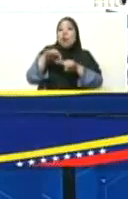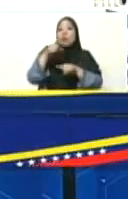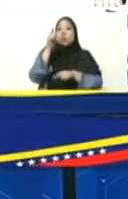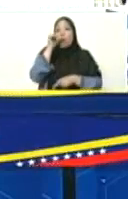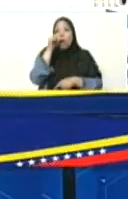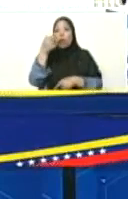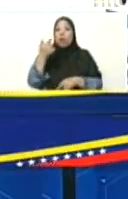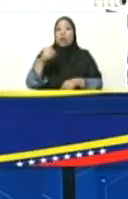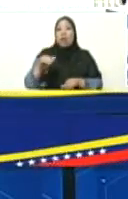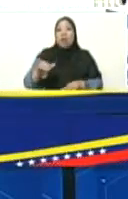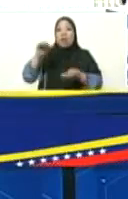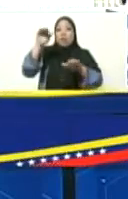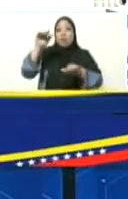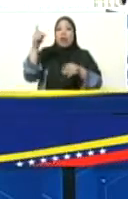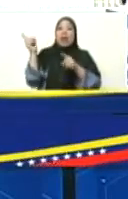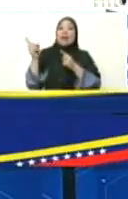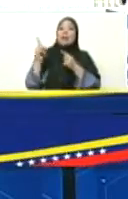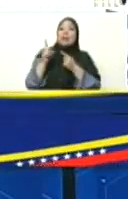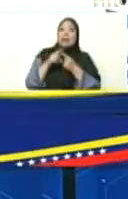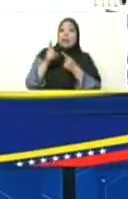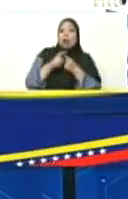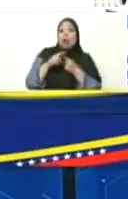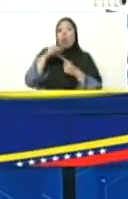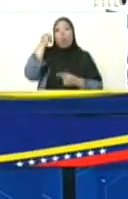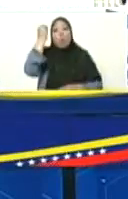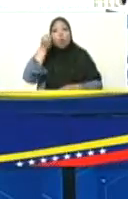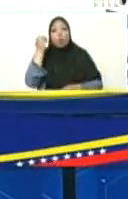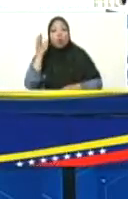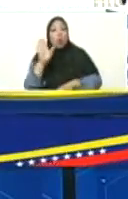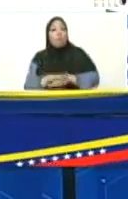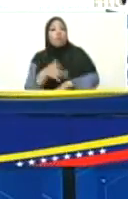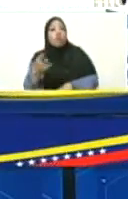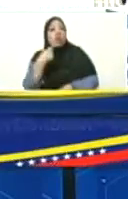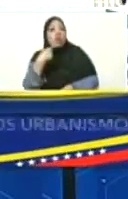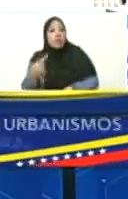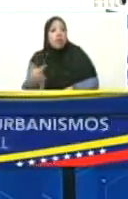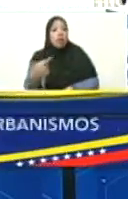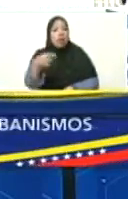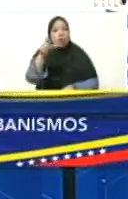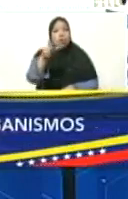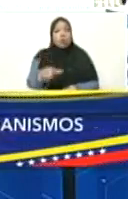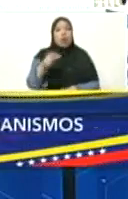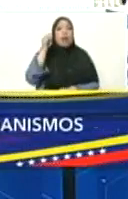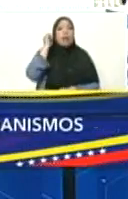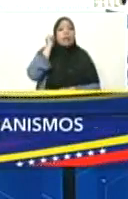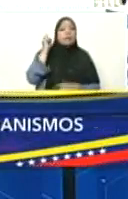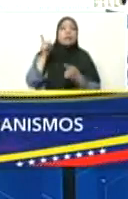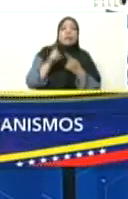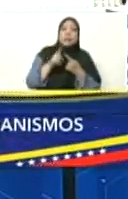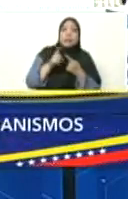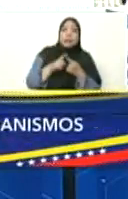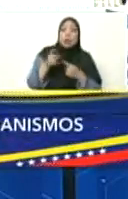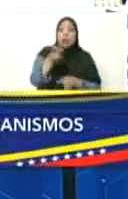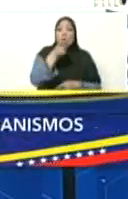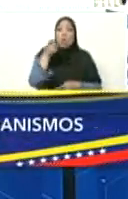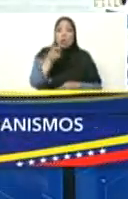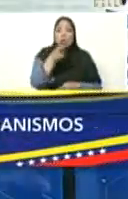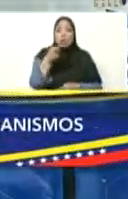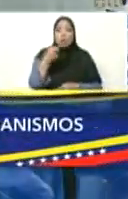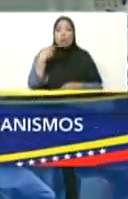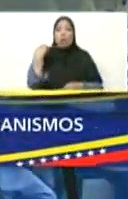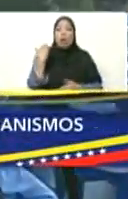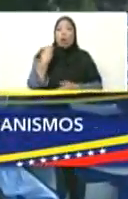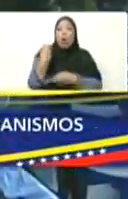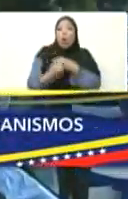mayor que llegó, el tío que opinó, que dijo, porque el tío dijo eso y la tía no lo dijo. Y uno busca los métodos